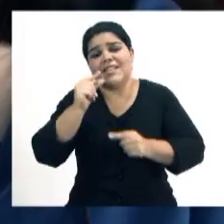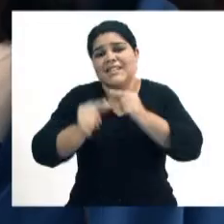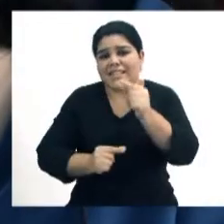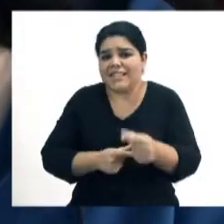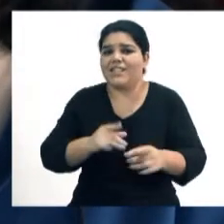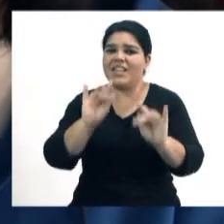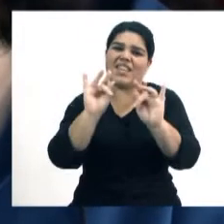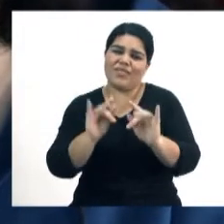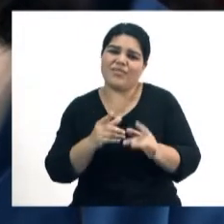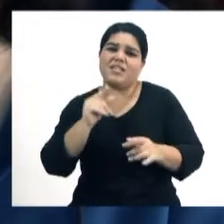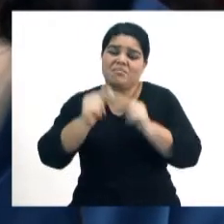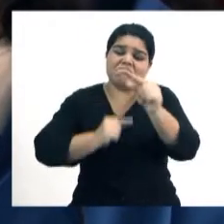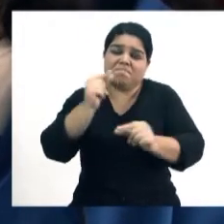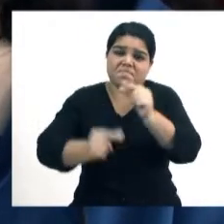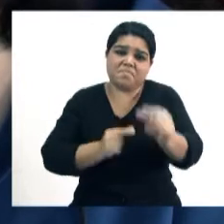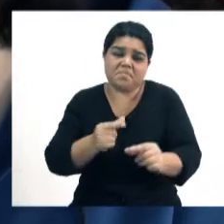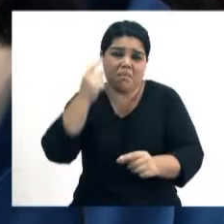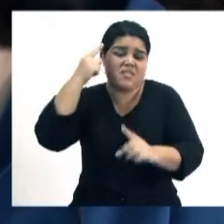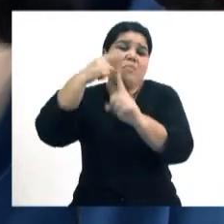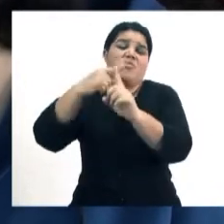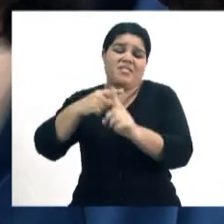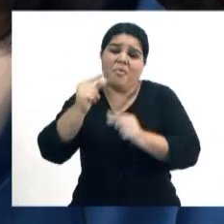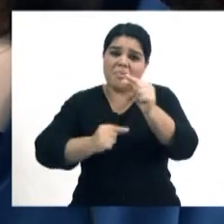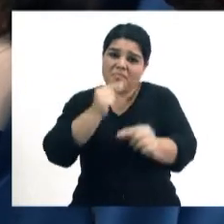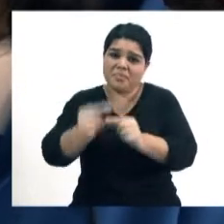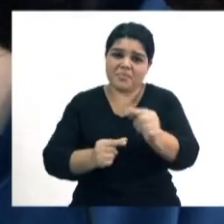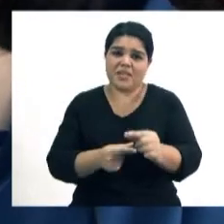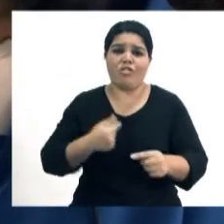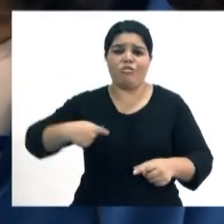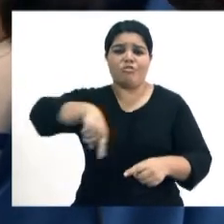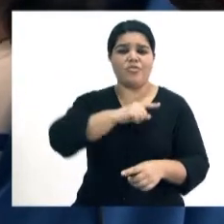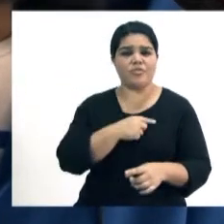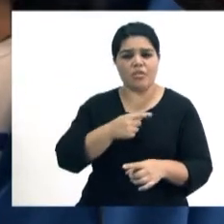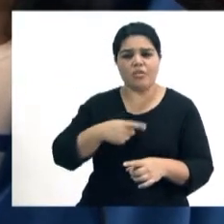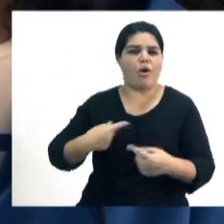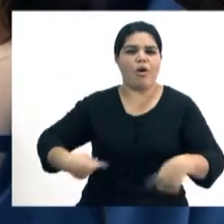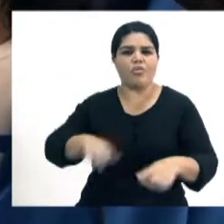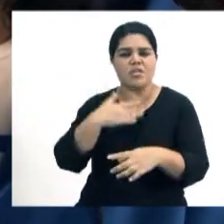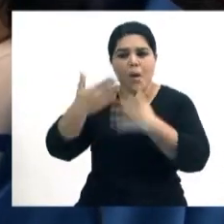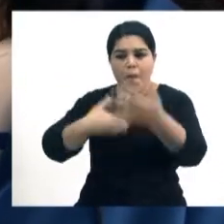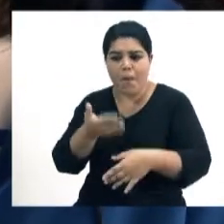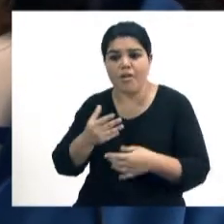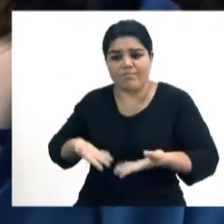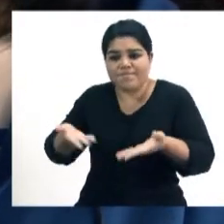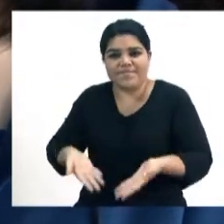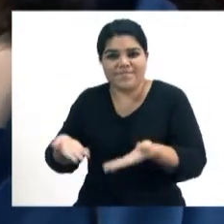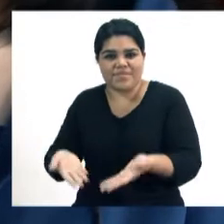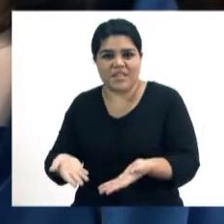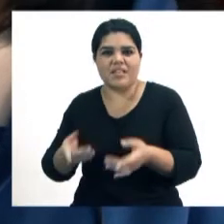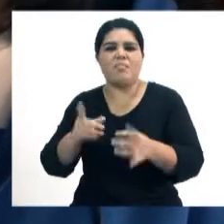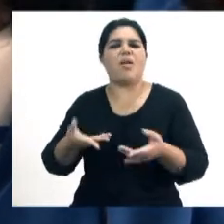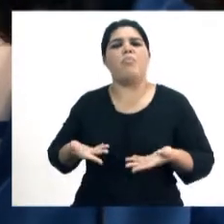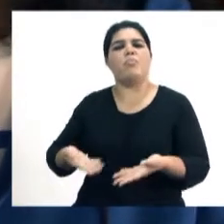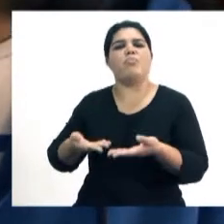proceso, podríamos decir desde un punto de vista positivo. Tenemos que ser, como decía, garantes de esa necesidad del juego y también